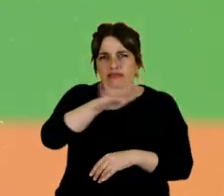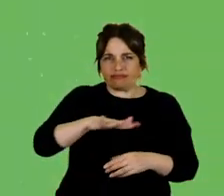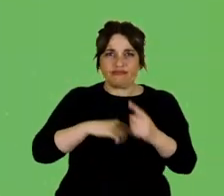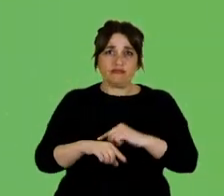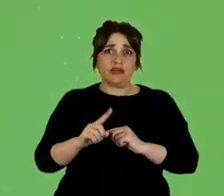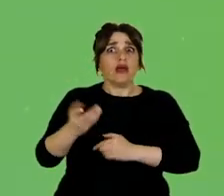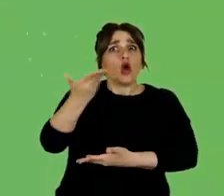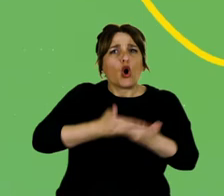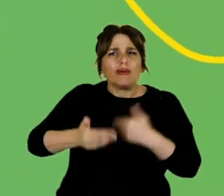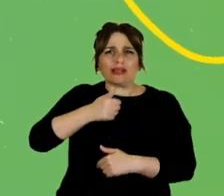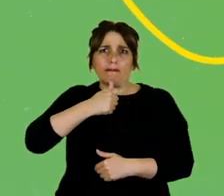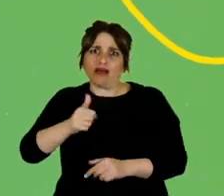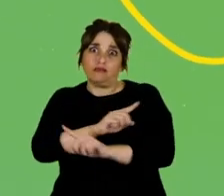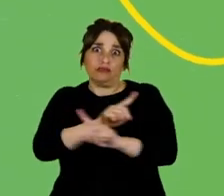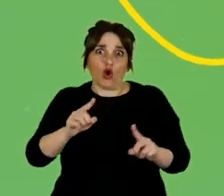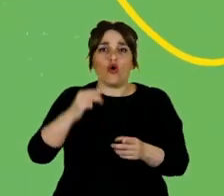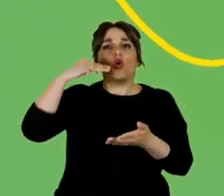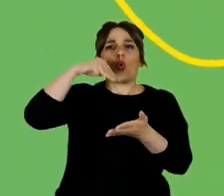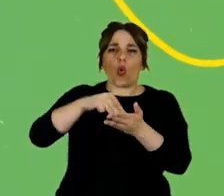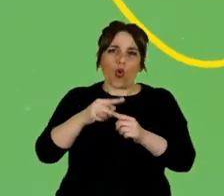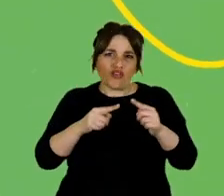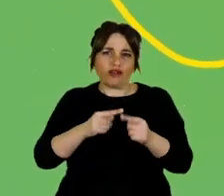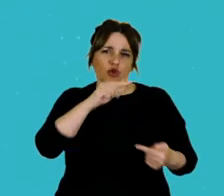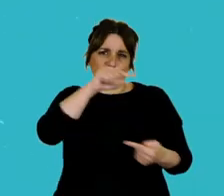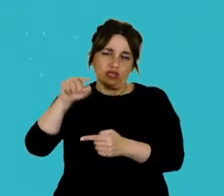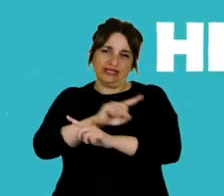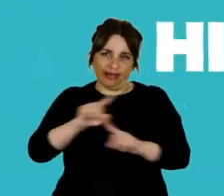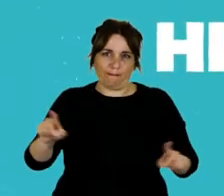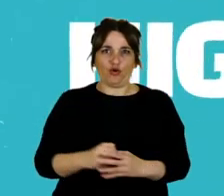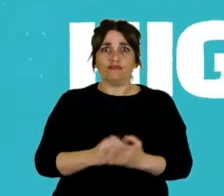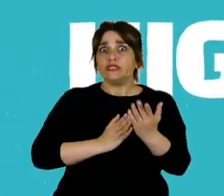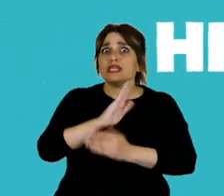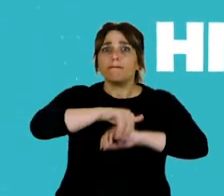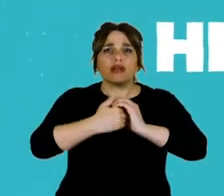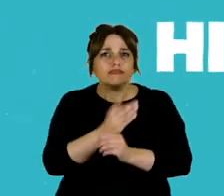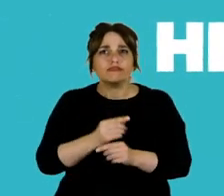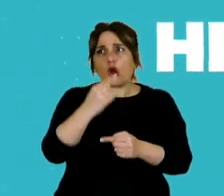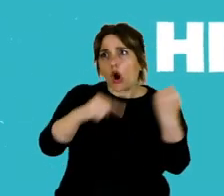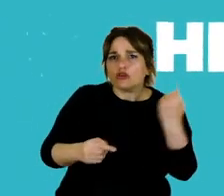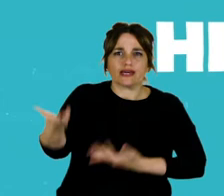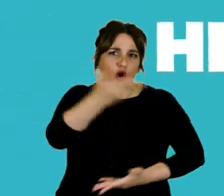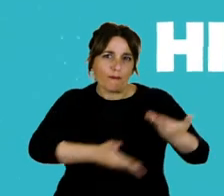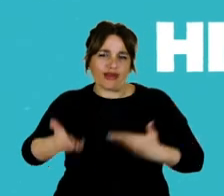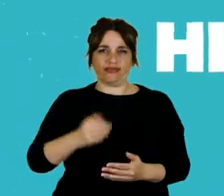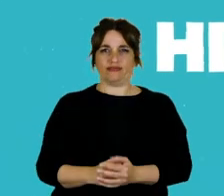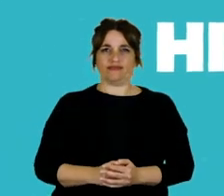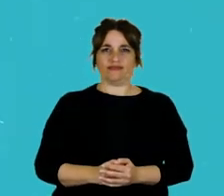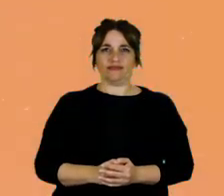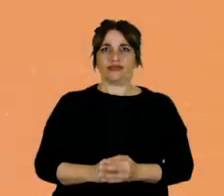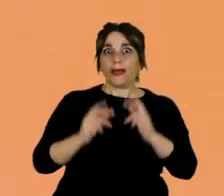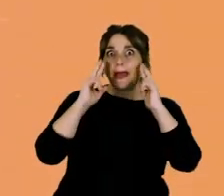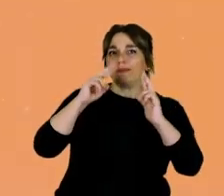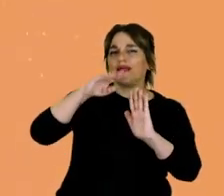compartas mate, vasos, botellas o cubiertos. Higiene de manos siempre y de objetos de uso común.